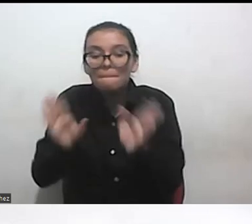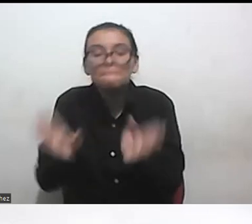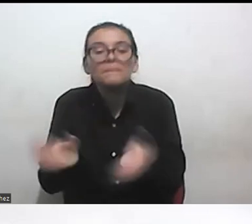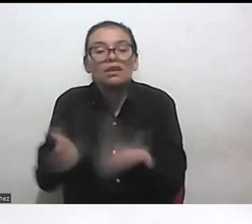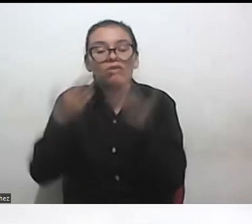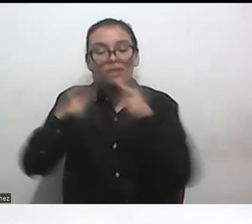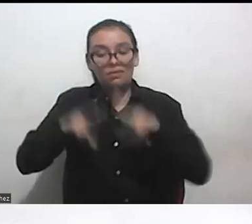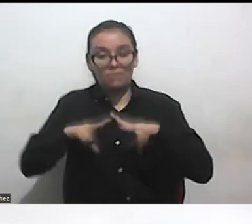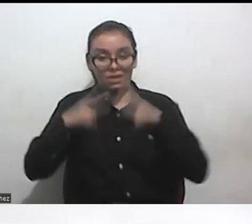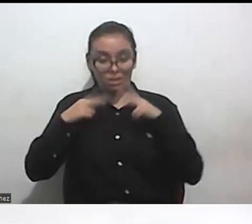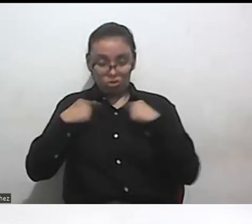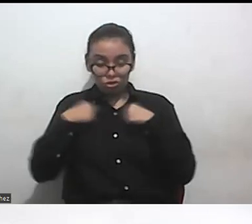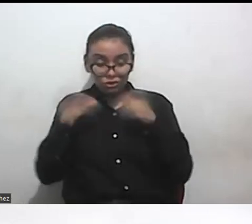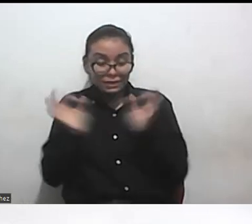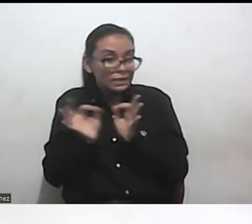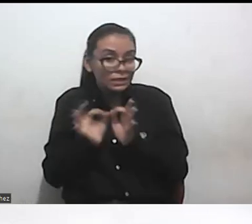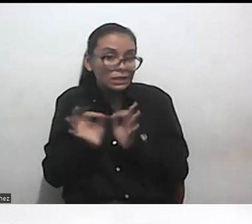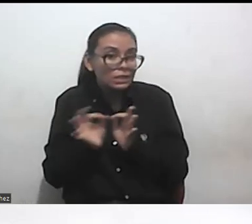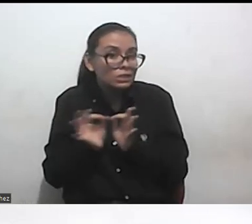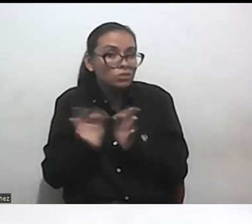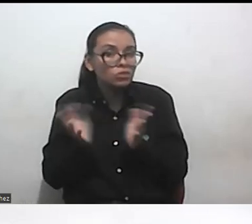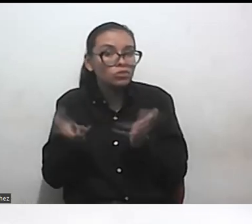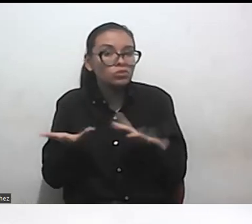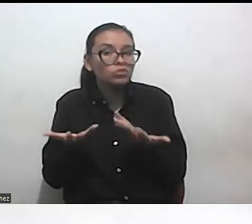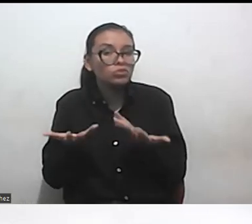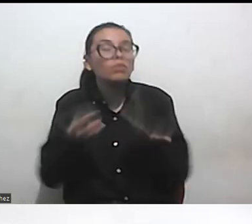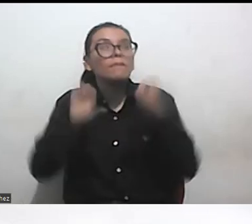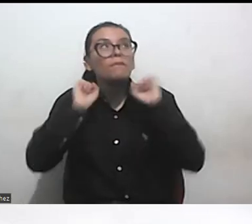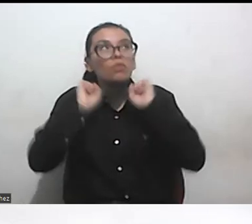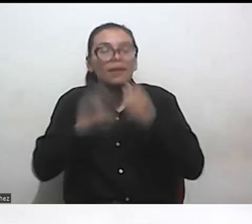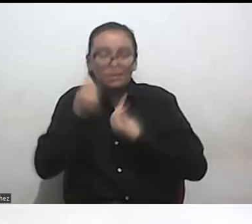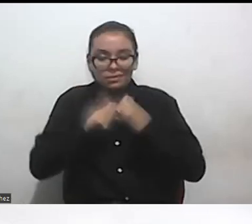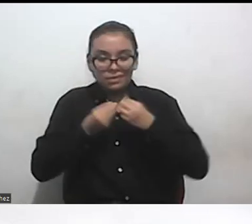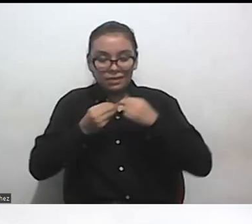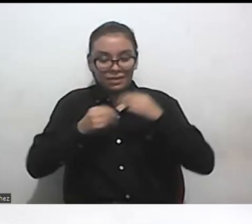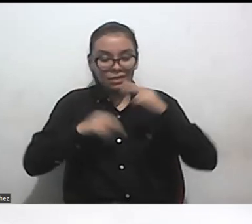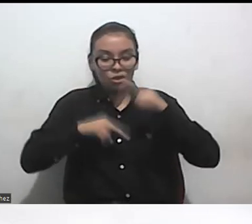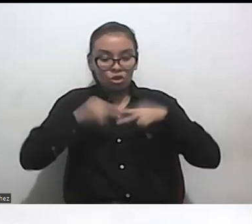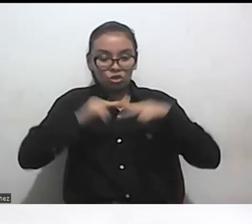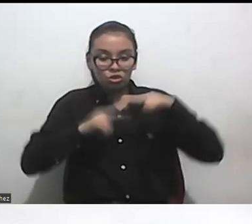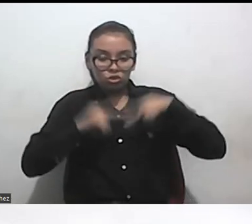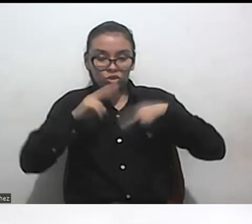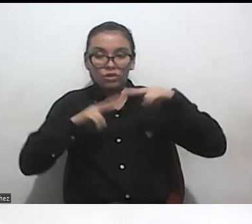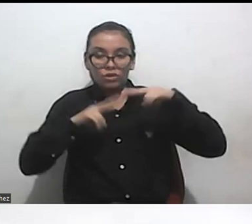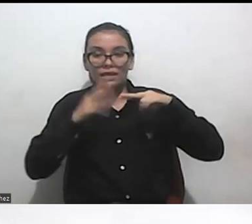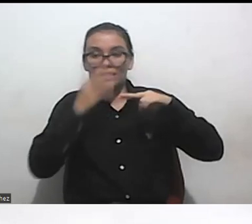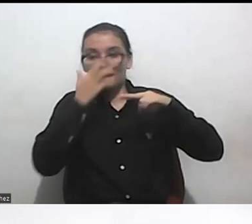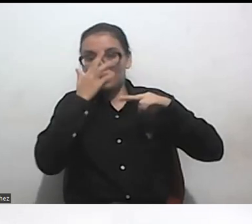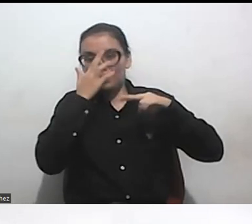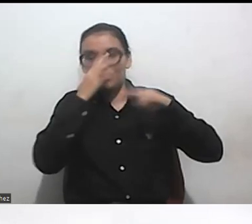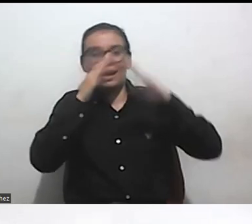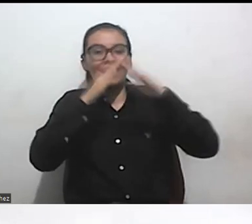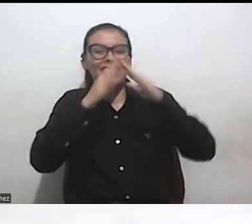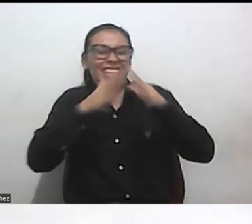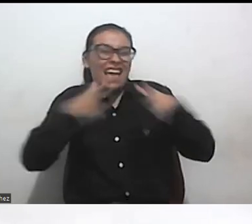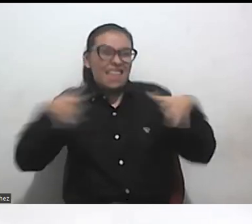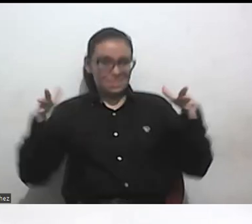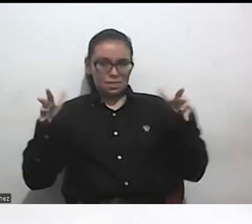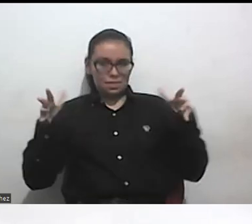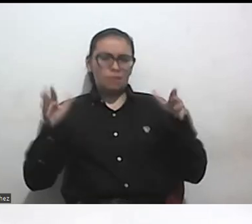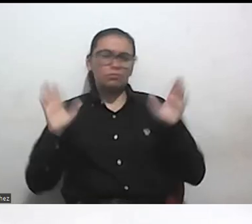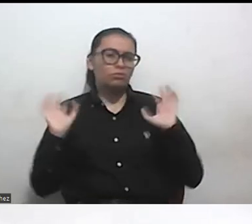hacer lograr construir no una gran mansión pero sí tres